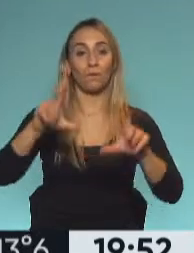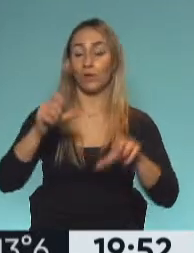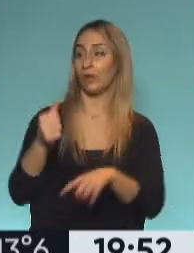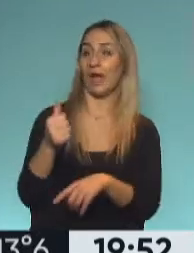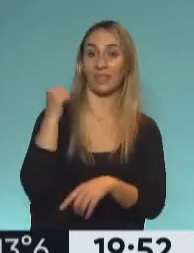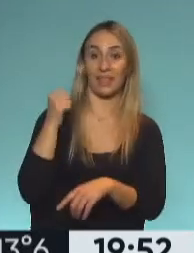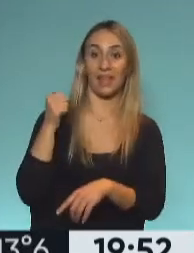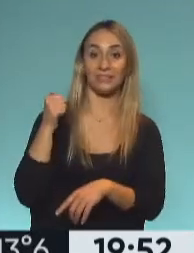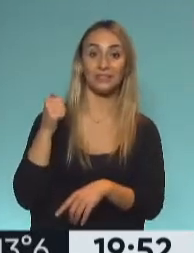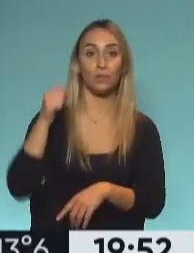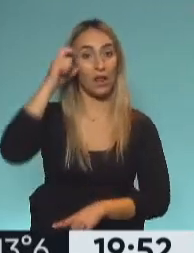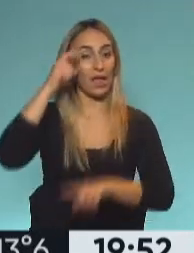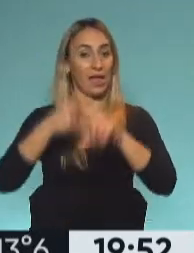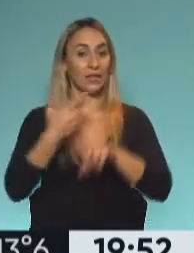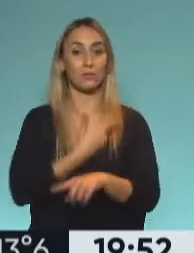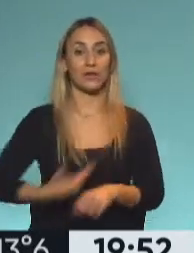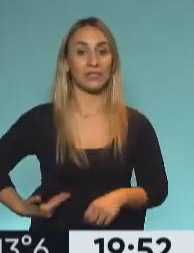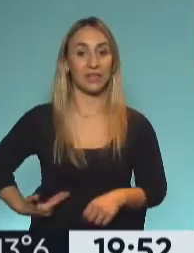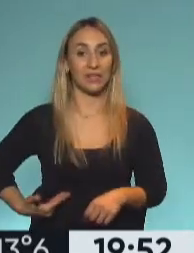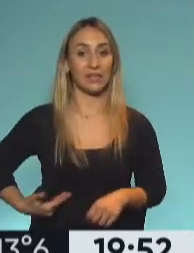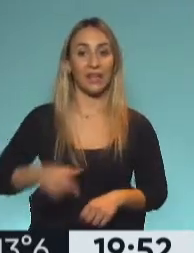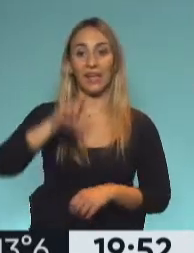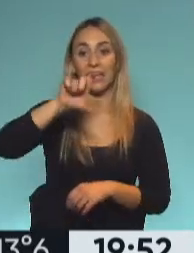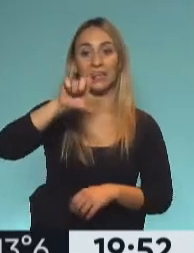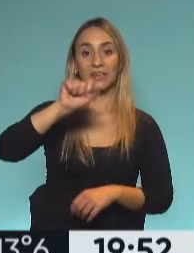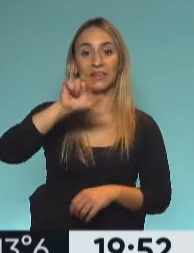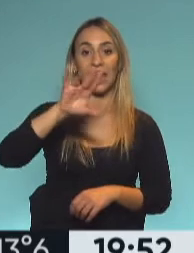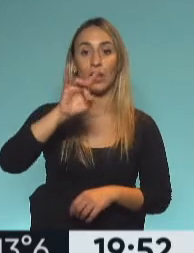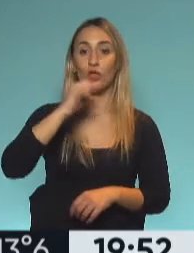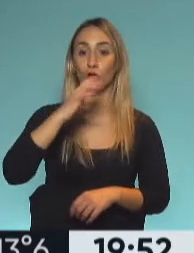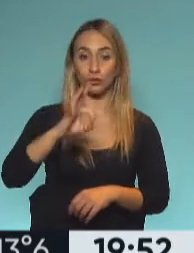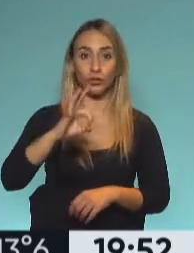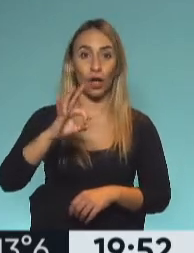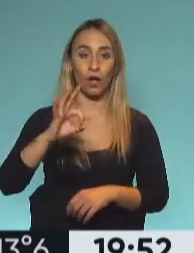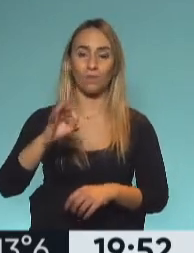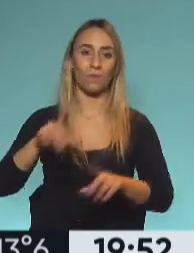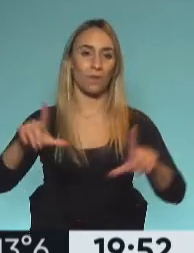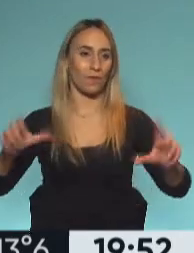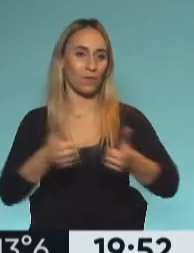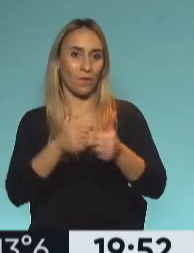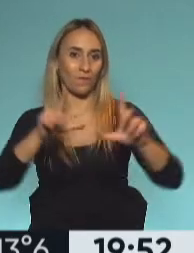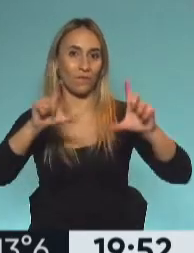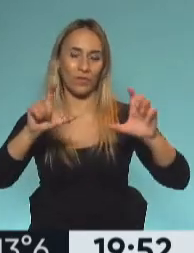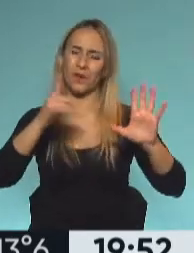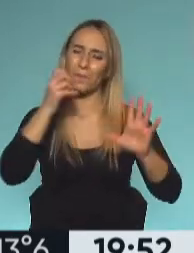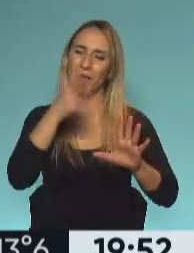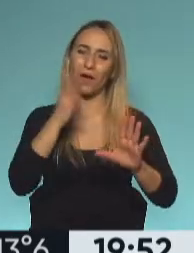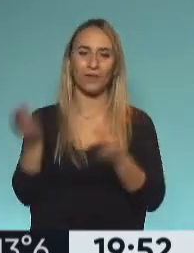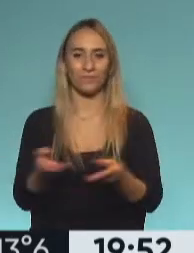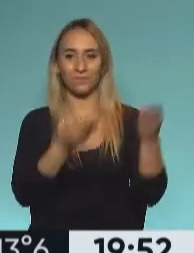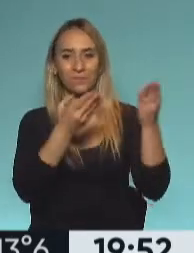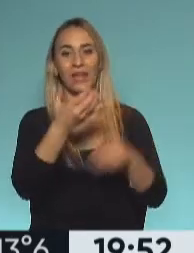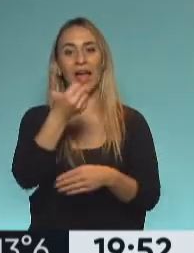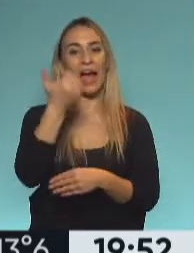de mí con el expresidente Fernando Enrique Cardoso. Pero los detalles en la voz de Agelén Oliva. Buenas noches Agelén. ¿Qué está